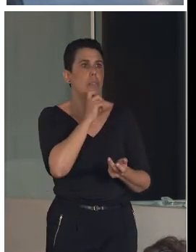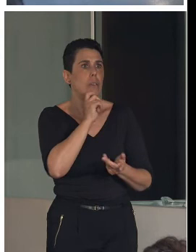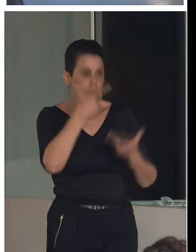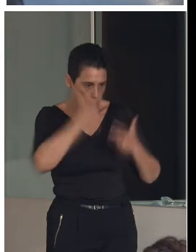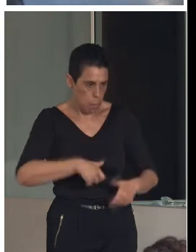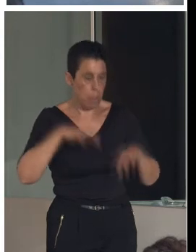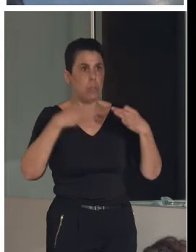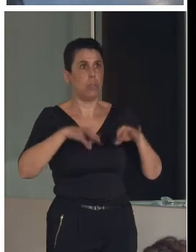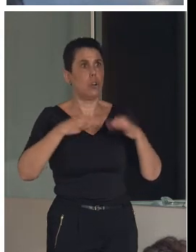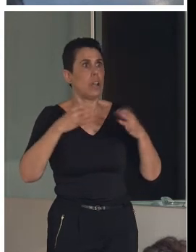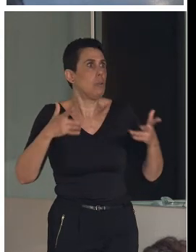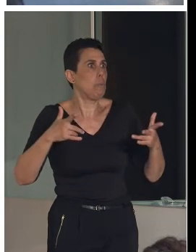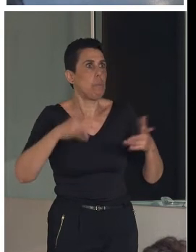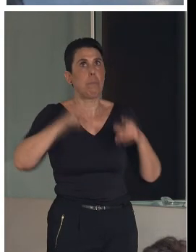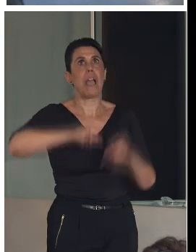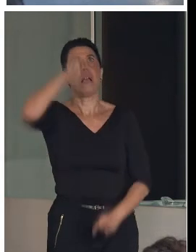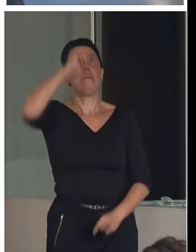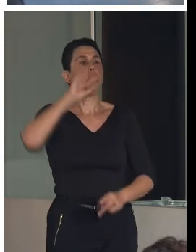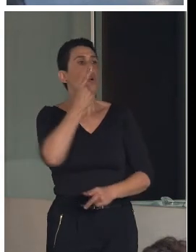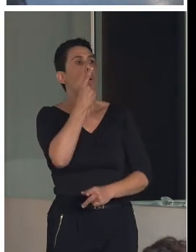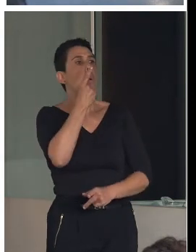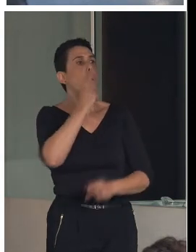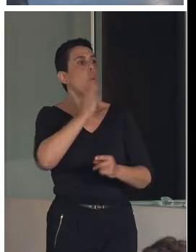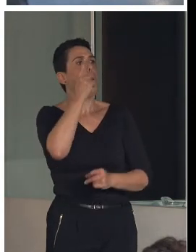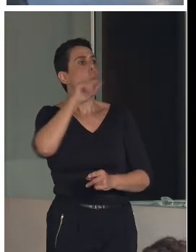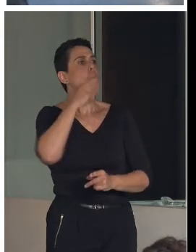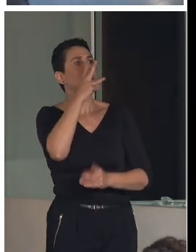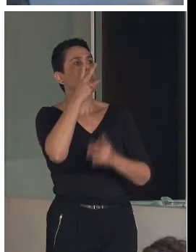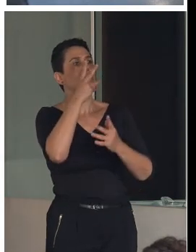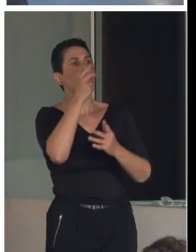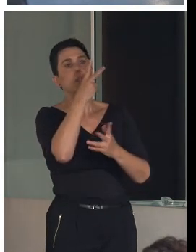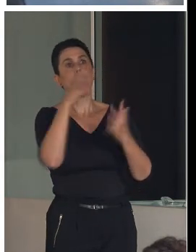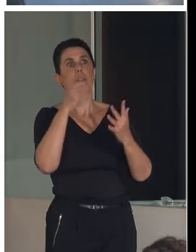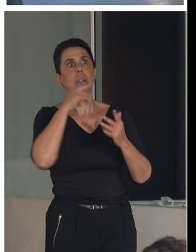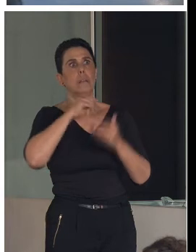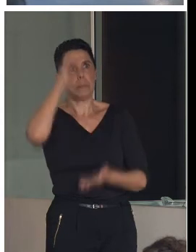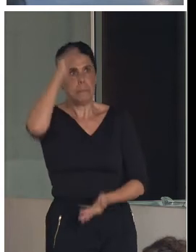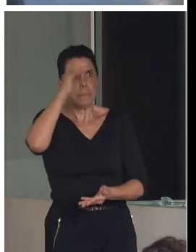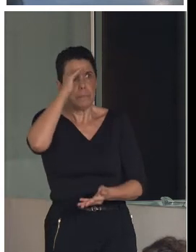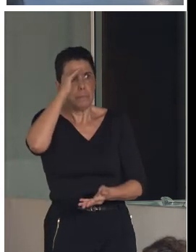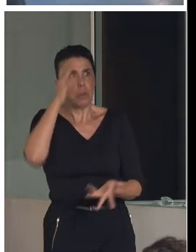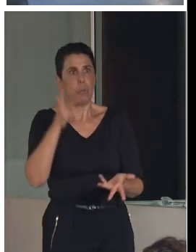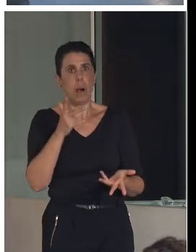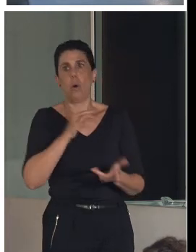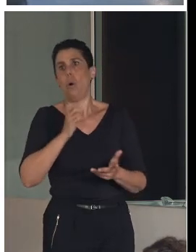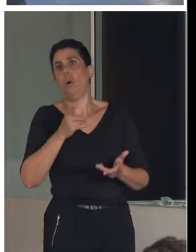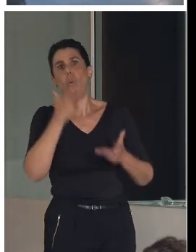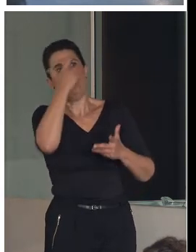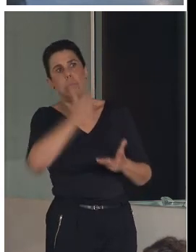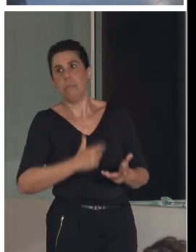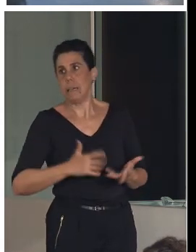persona que mida un metro setenta, porque te das en la cabeza, que tenga un volumen